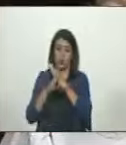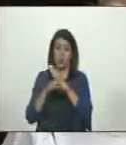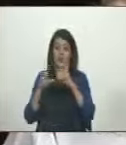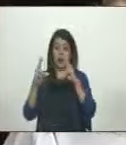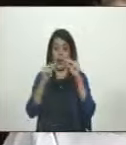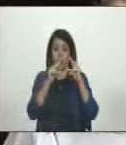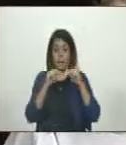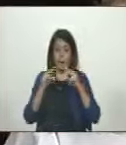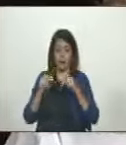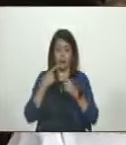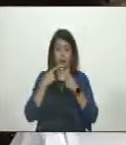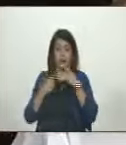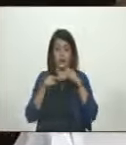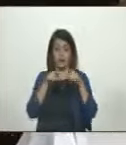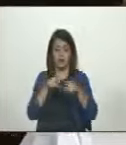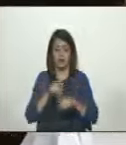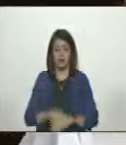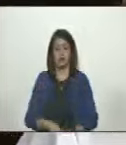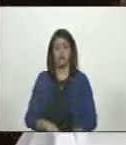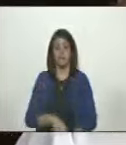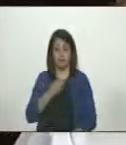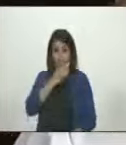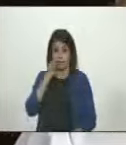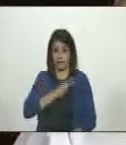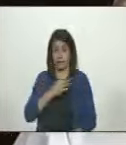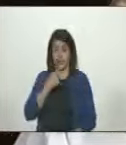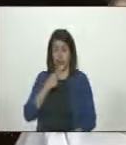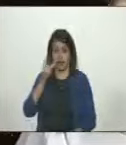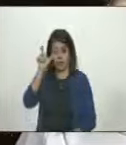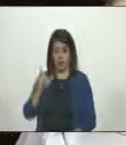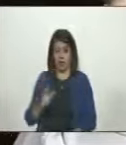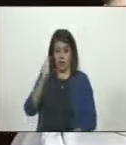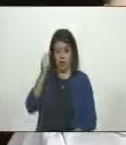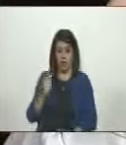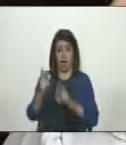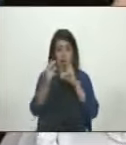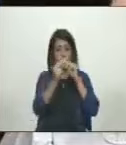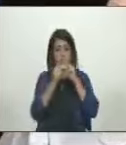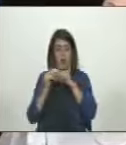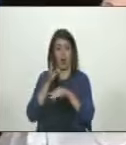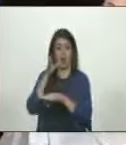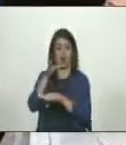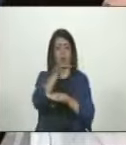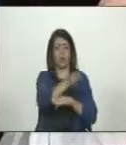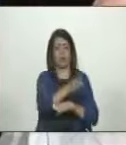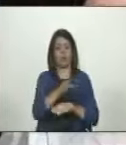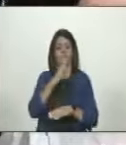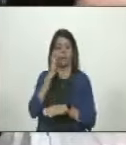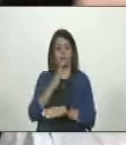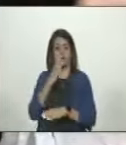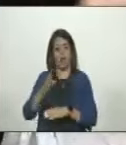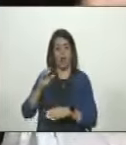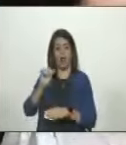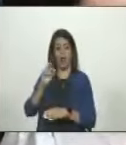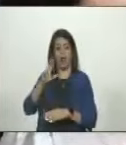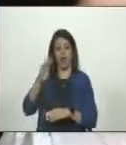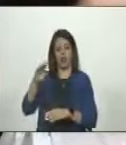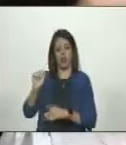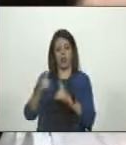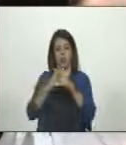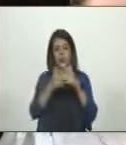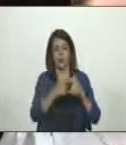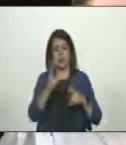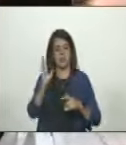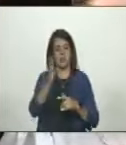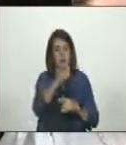conversan y tal que son los que decía el diputado Rondero con los que se conversan que van Barbados, Jaruba, Ginebra,